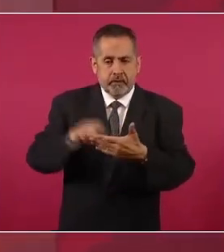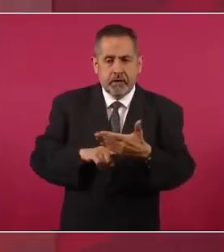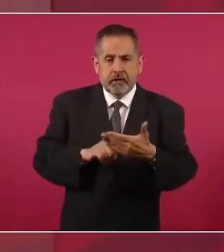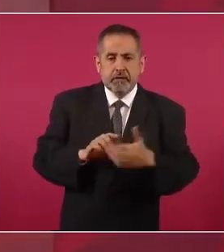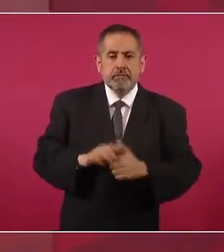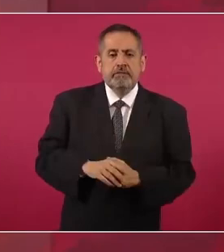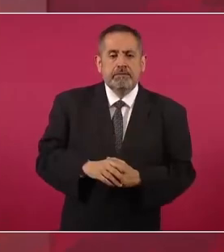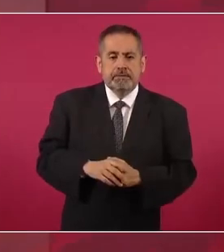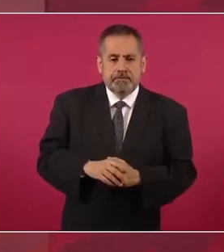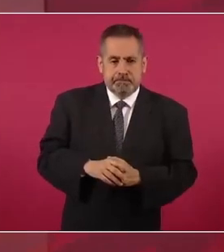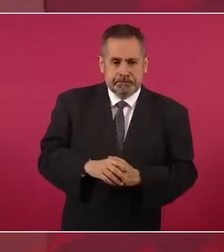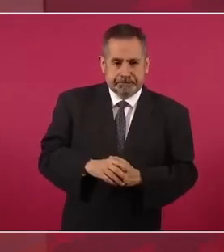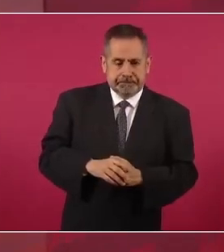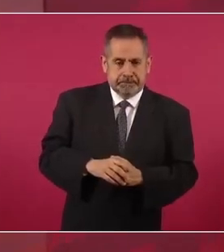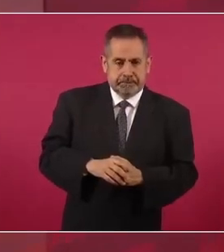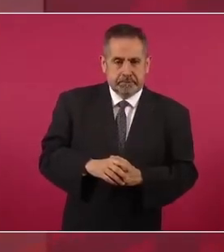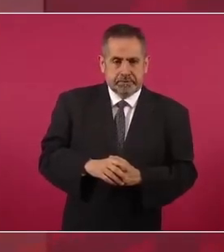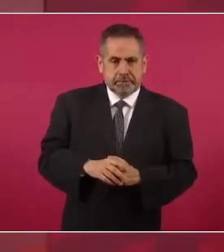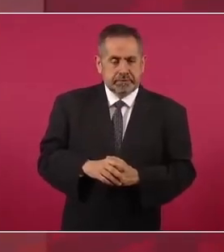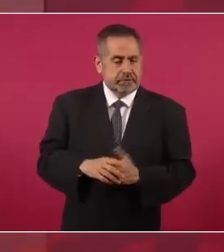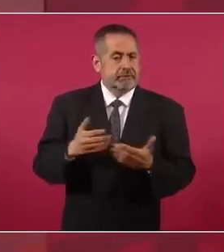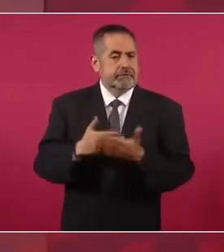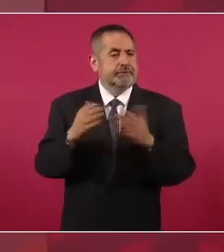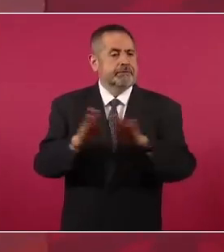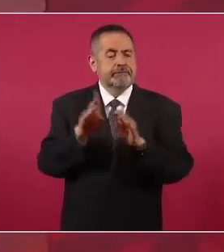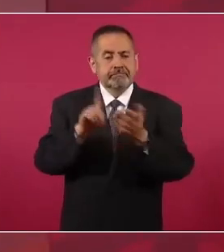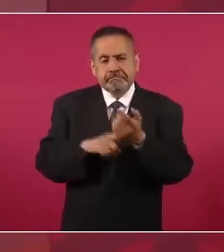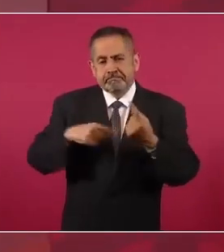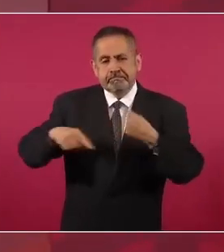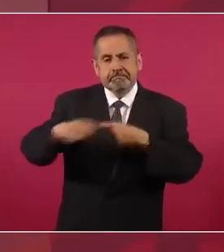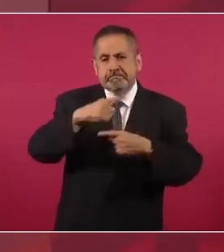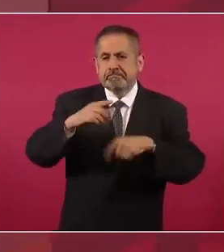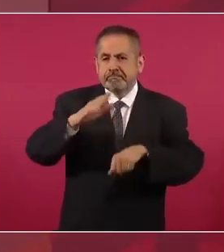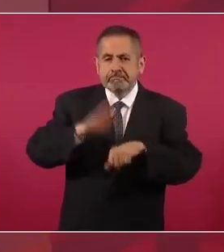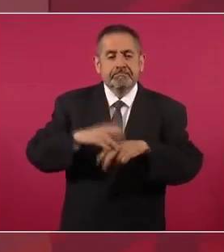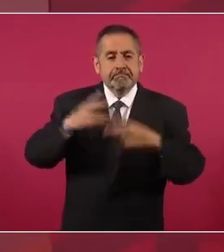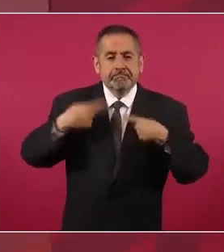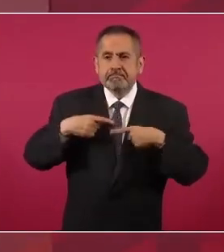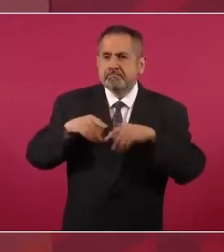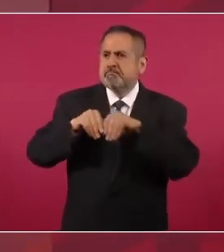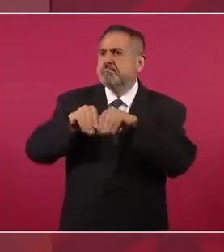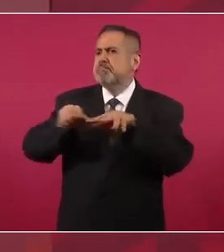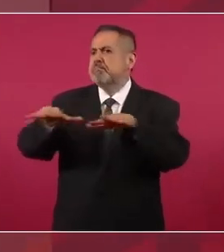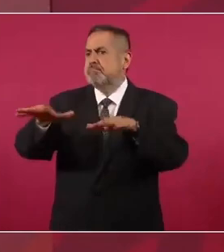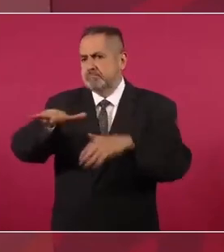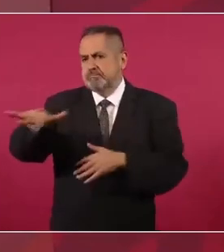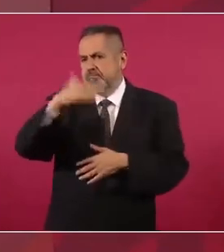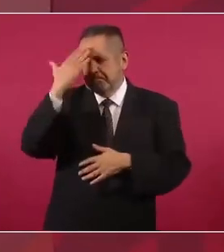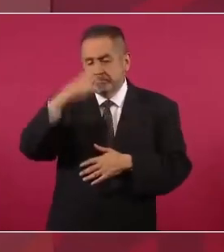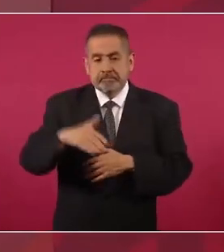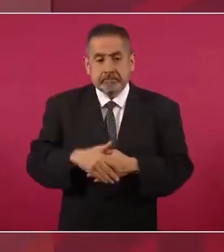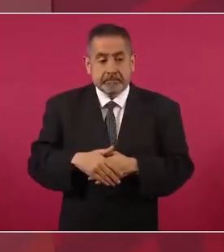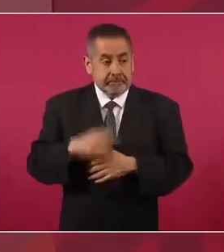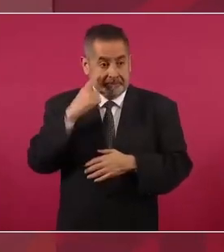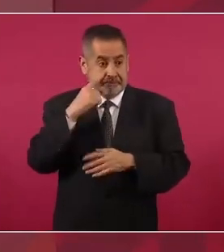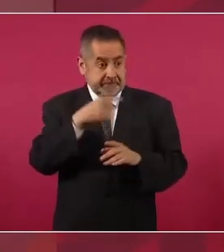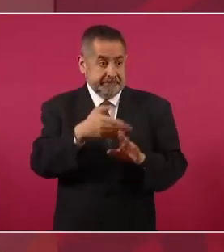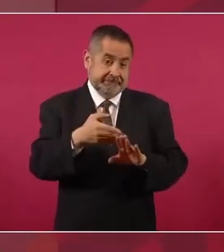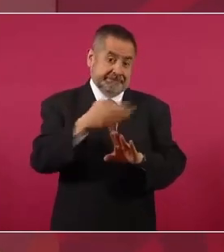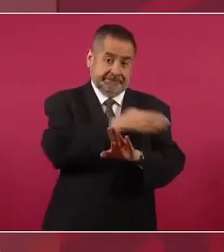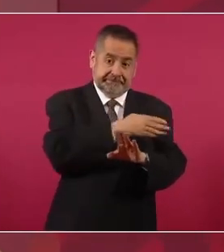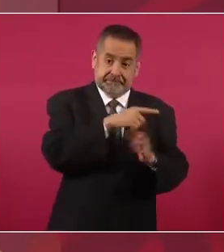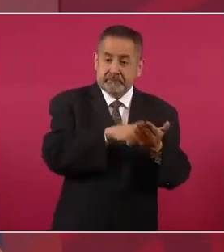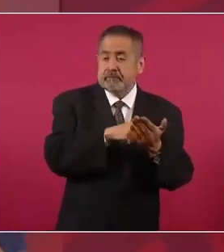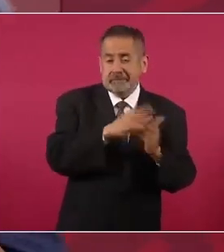Ahora, como usted en debate, pues ya se enteraron más gente, porque cuando hicieron el levantamiento